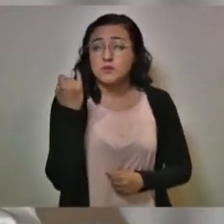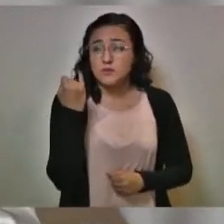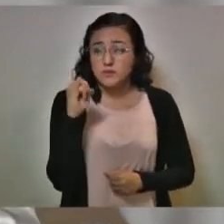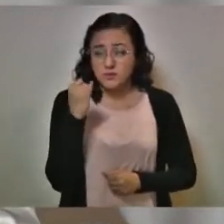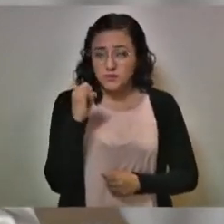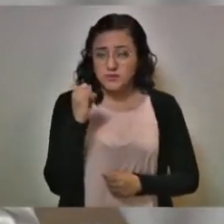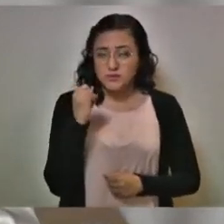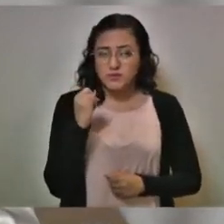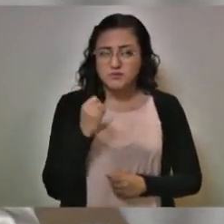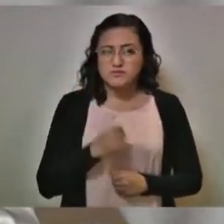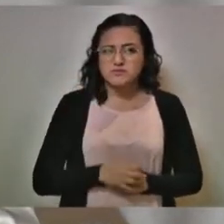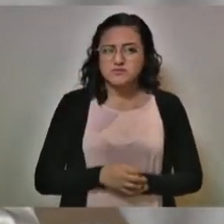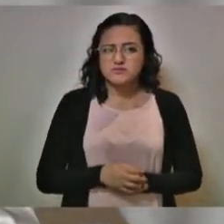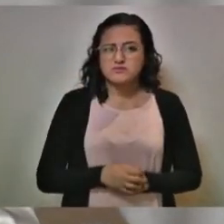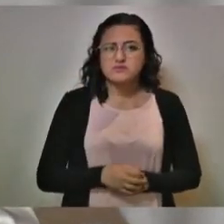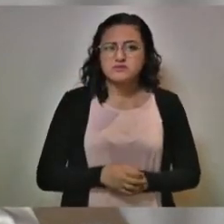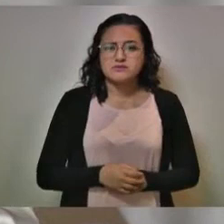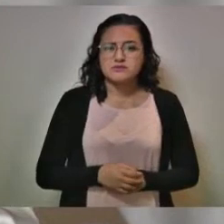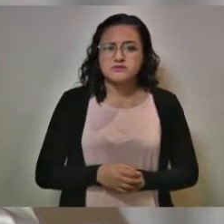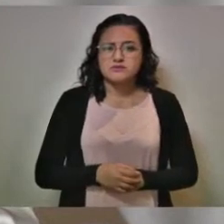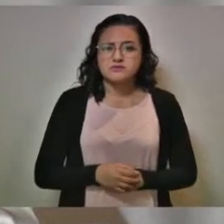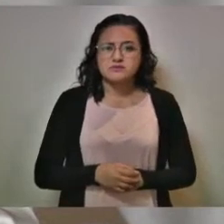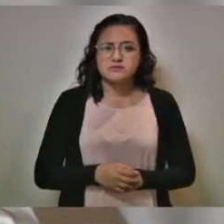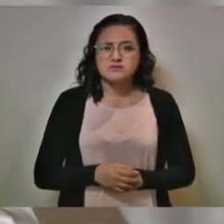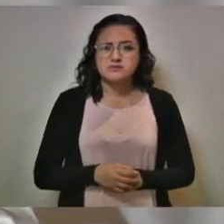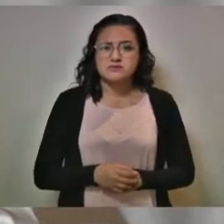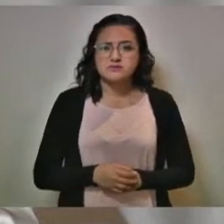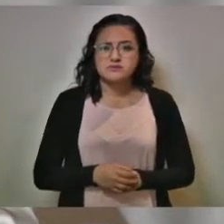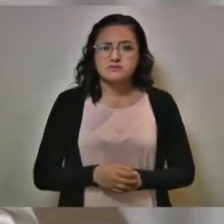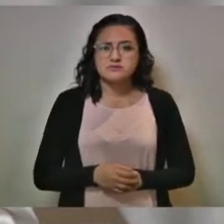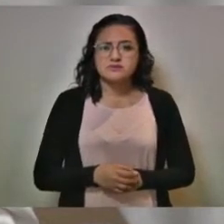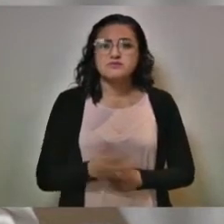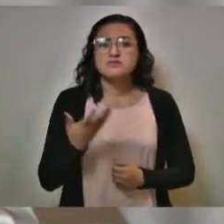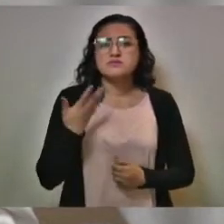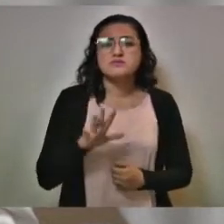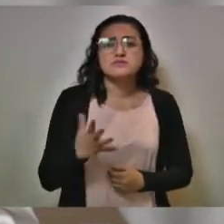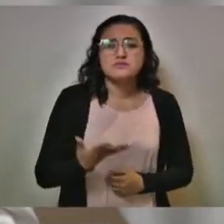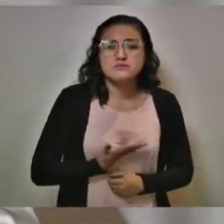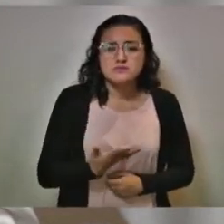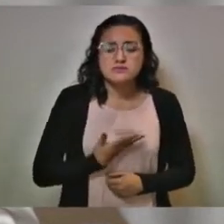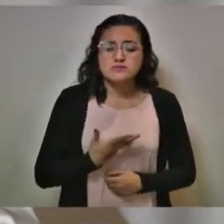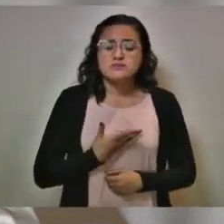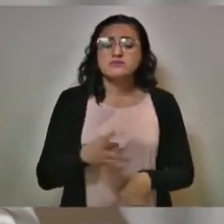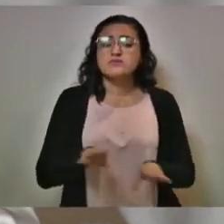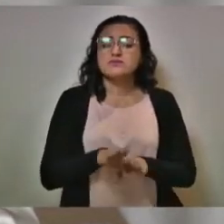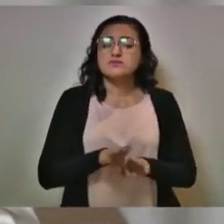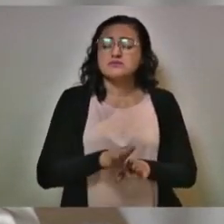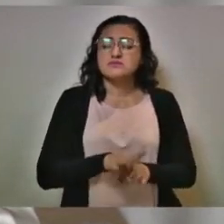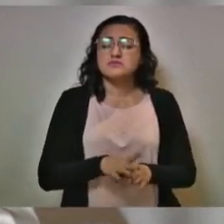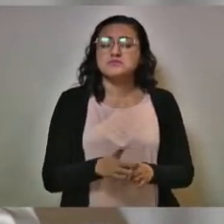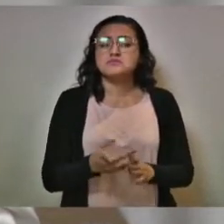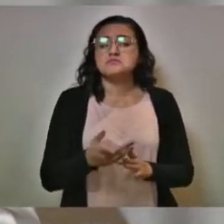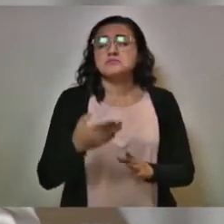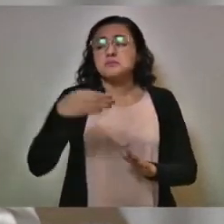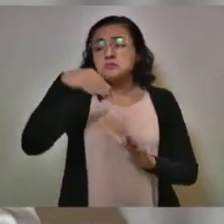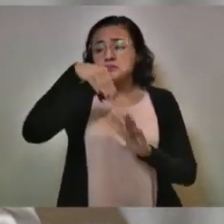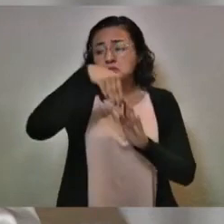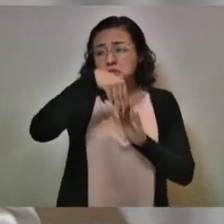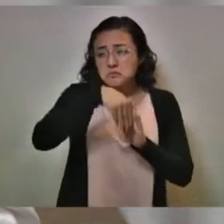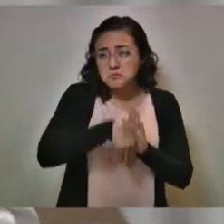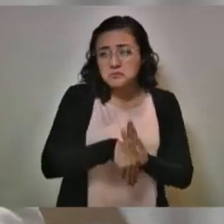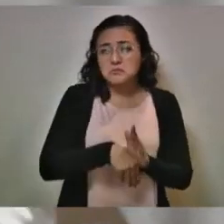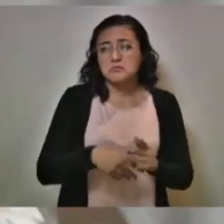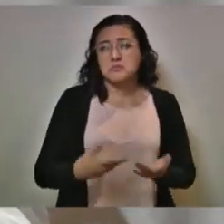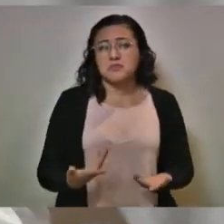vayamos a tener una curva menor, estable,